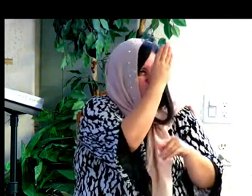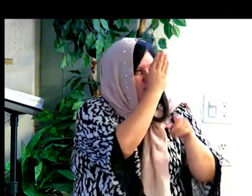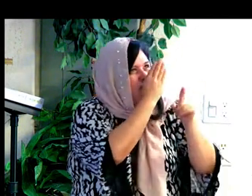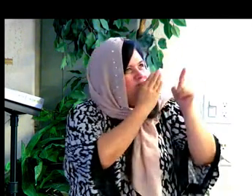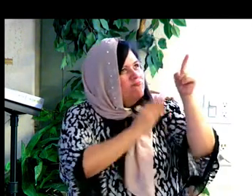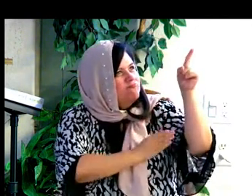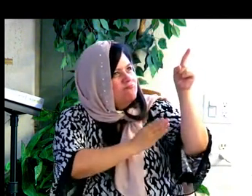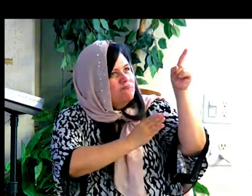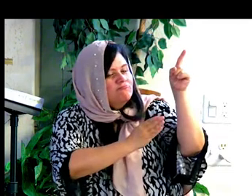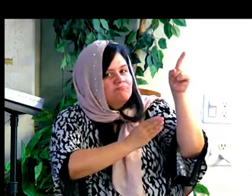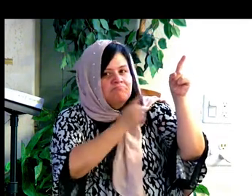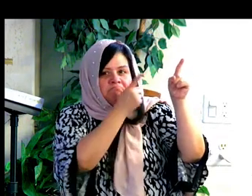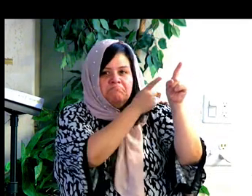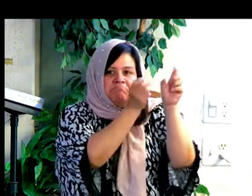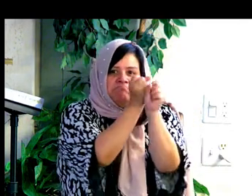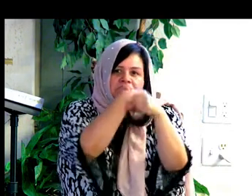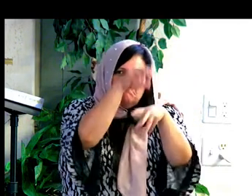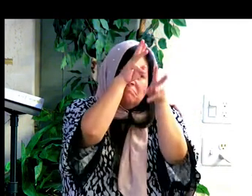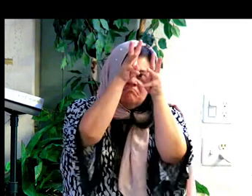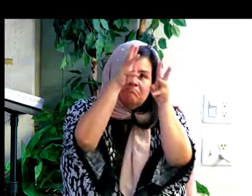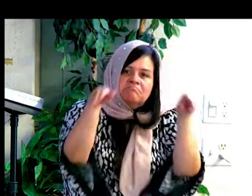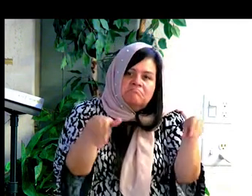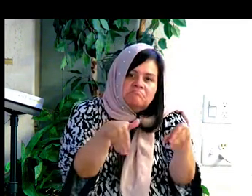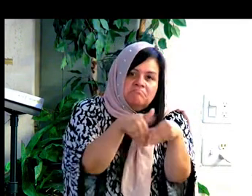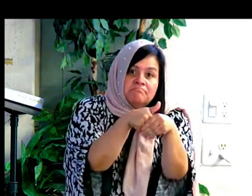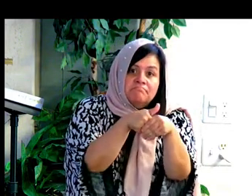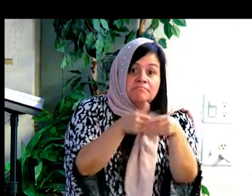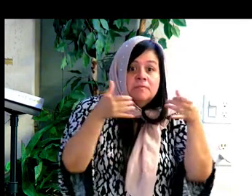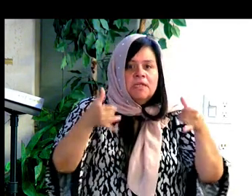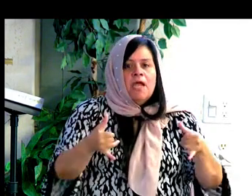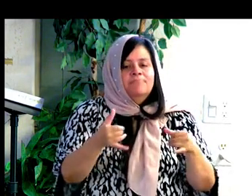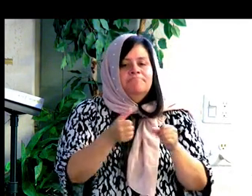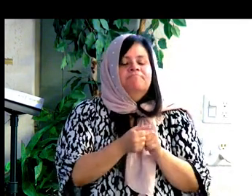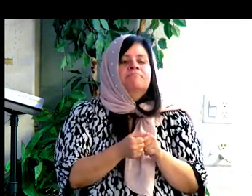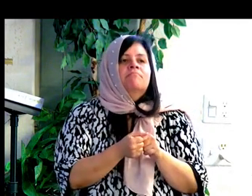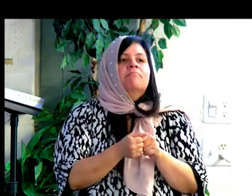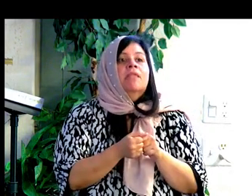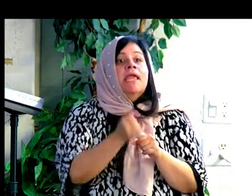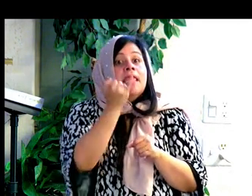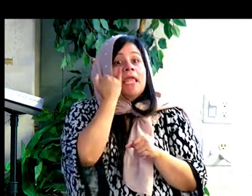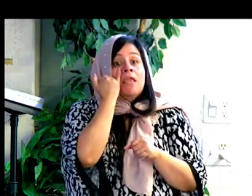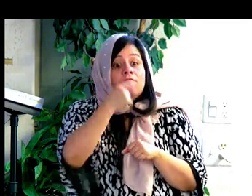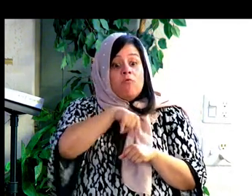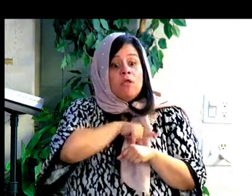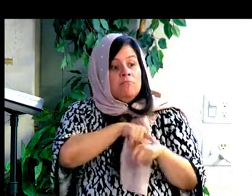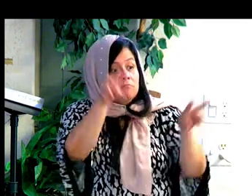Cuando vemos el plan que el Señor tiene para nuestras vidas,